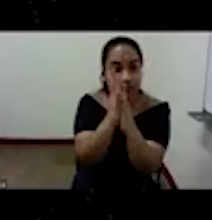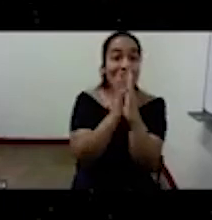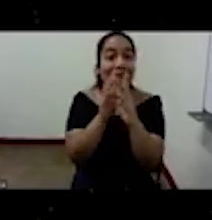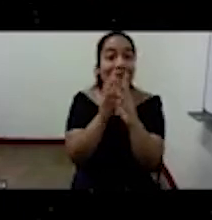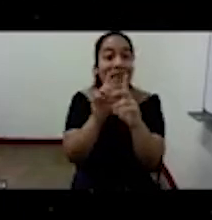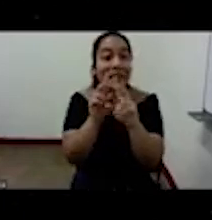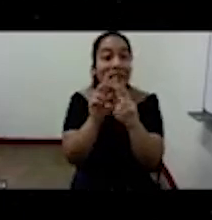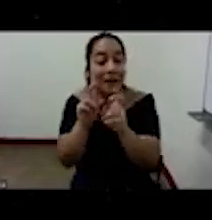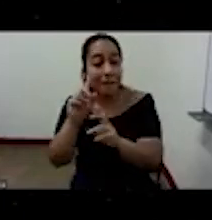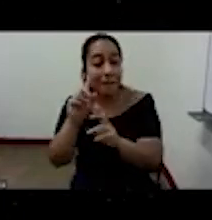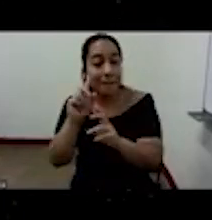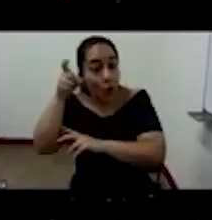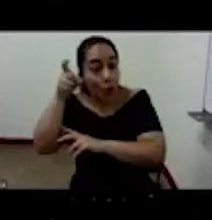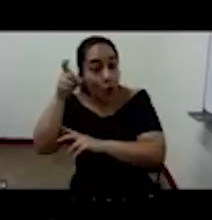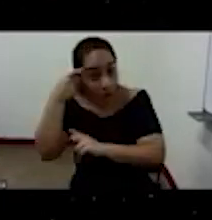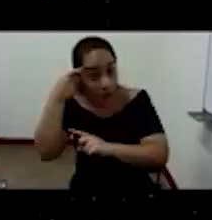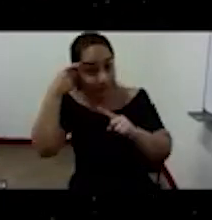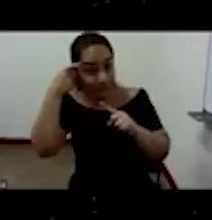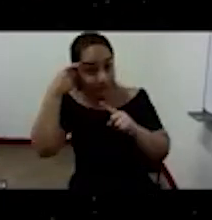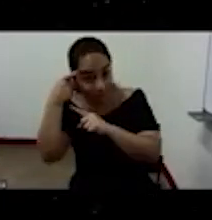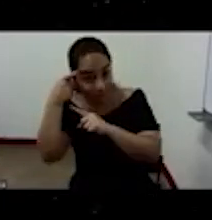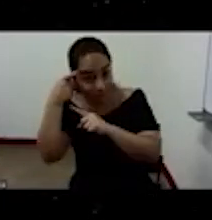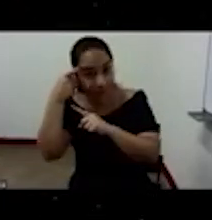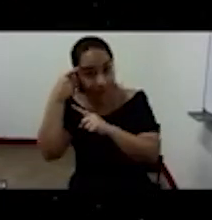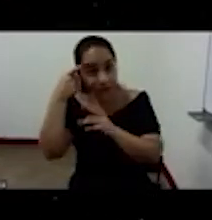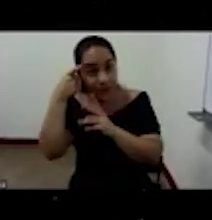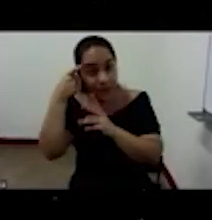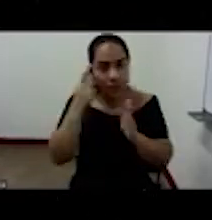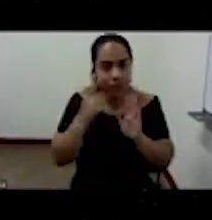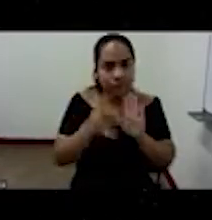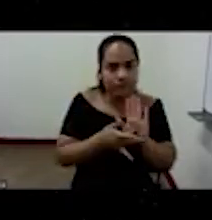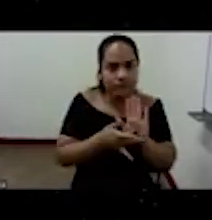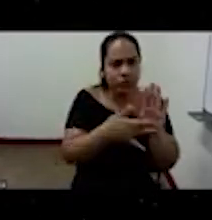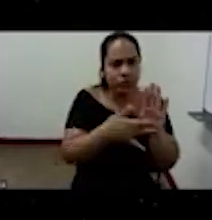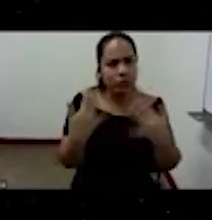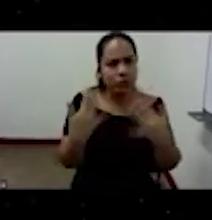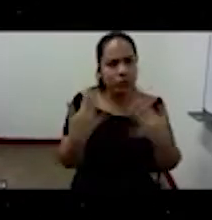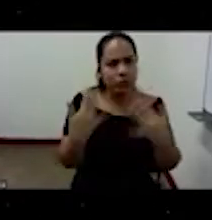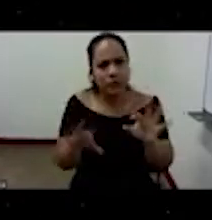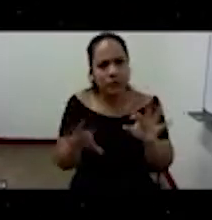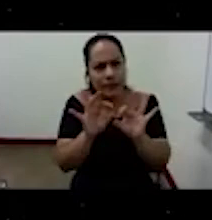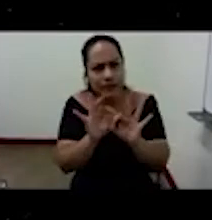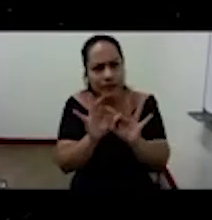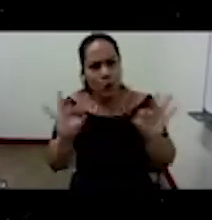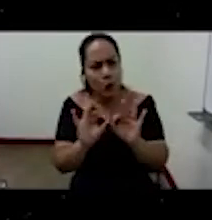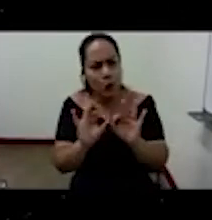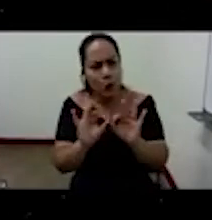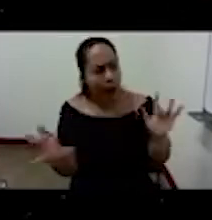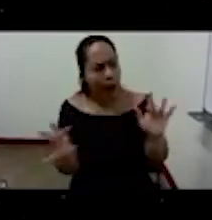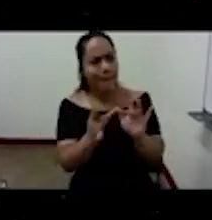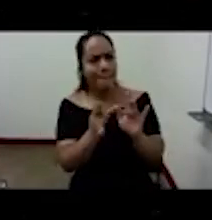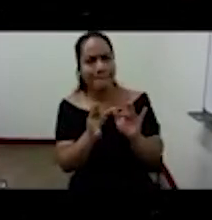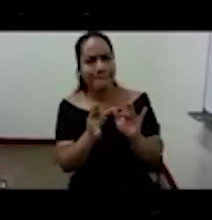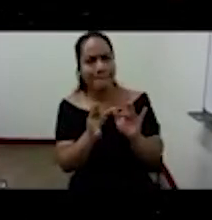gobierno se manifestó de manera evidente la